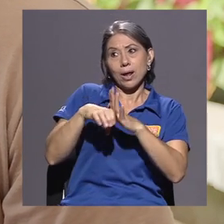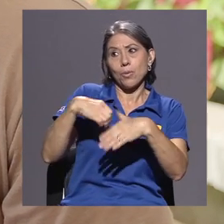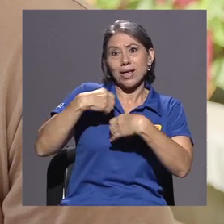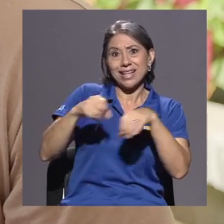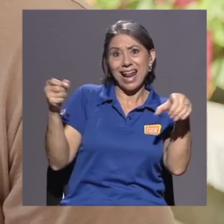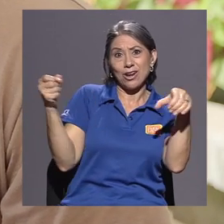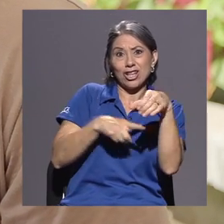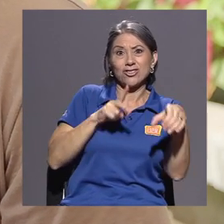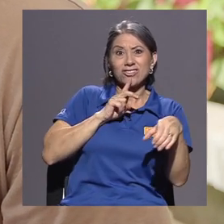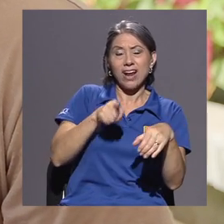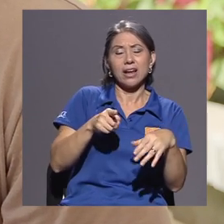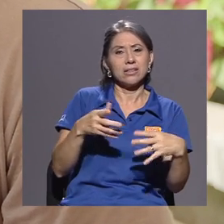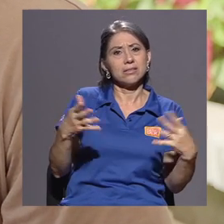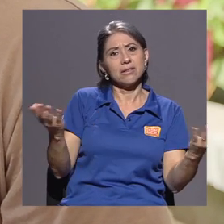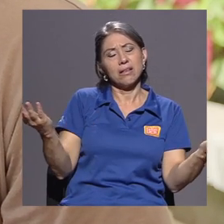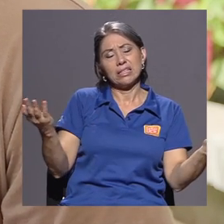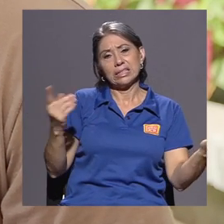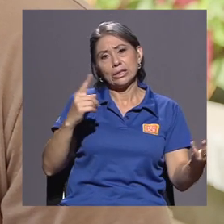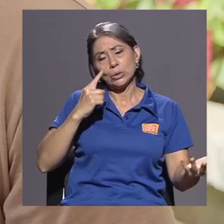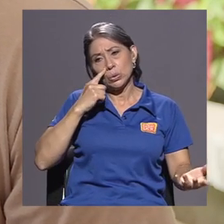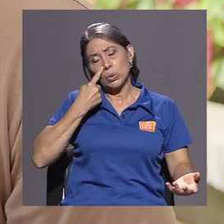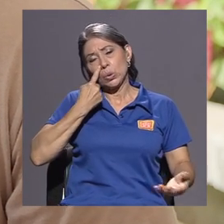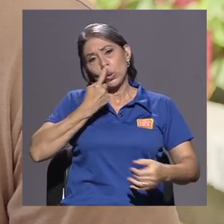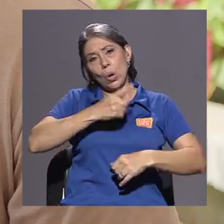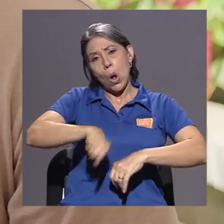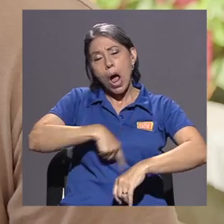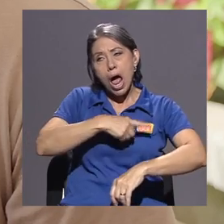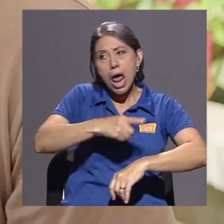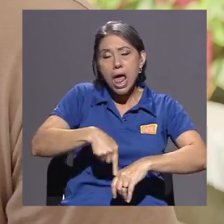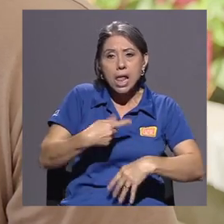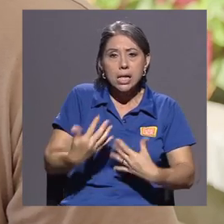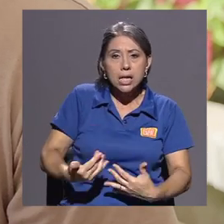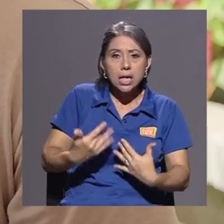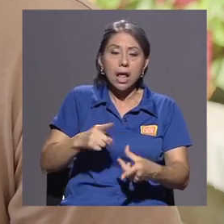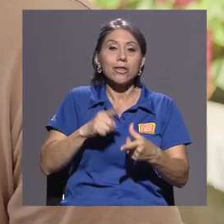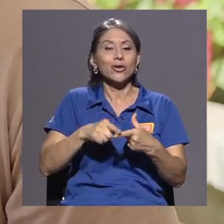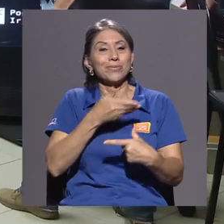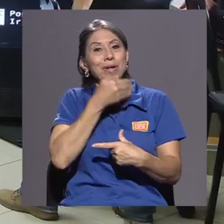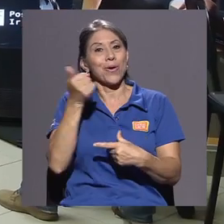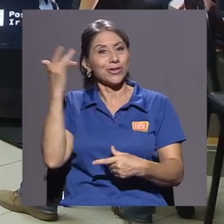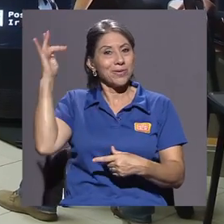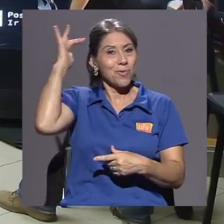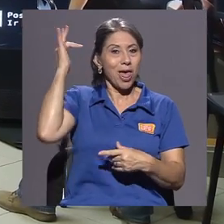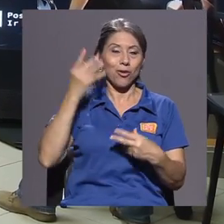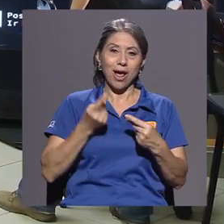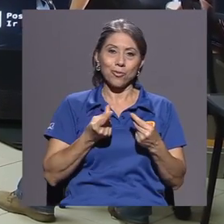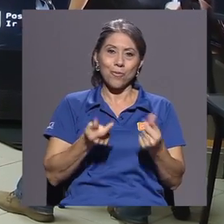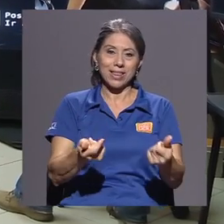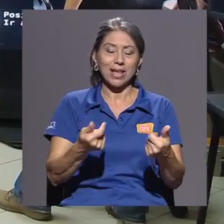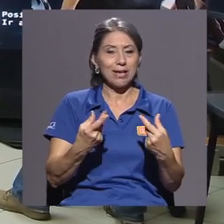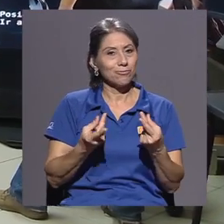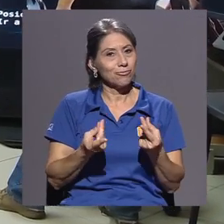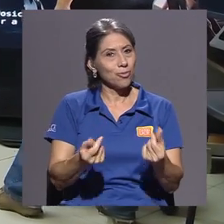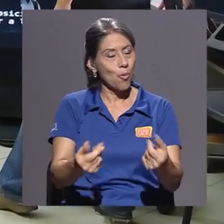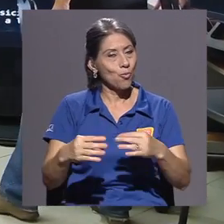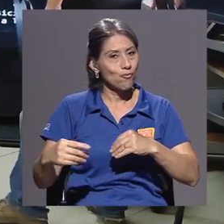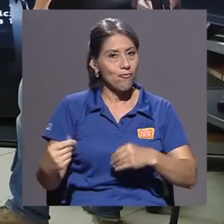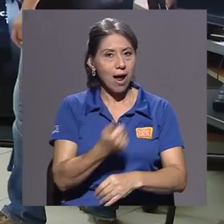es una tarea muy tediosa que tarda horas. Entonces la idea es crear el simulador para que lo haga de forma automática y se genere un superrápido.